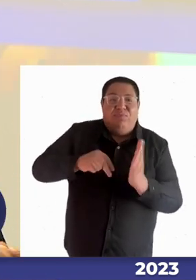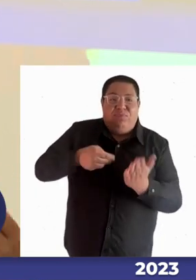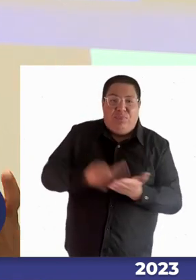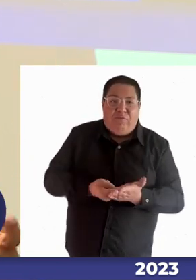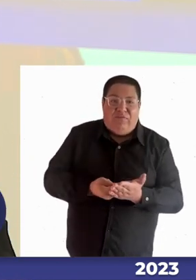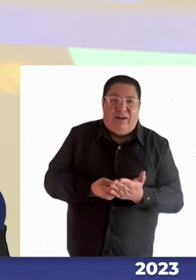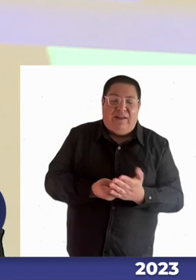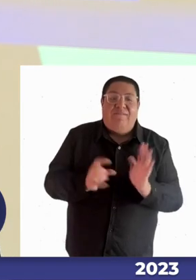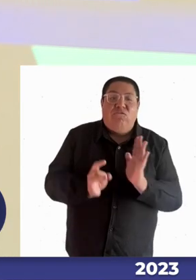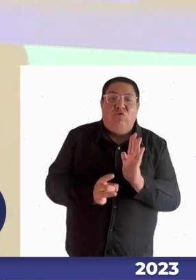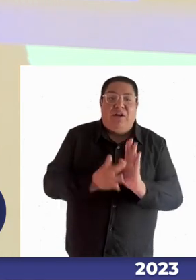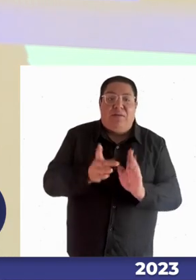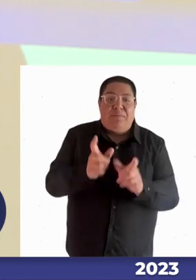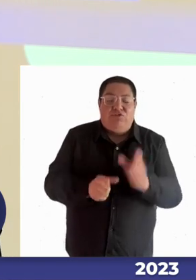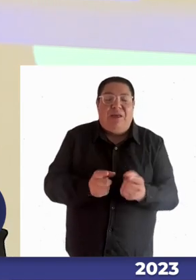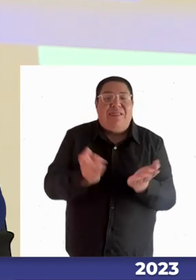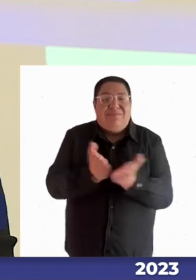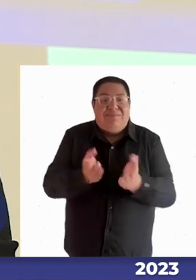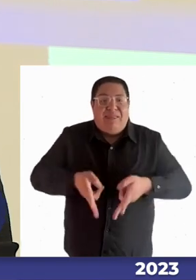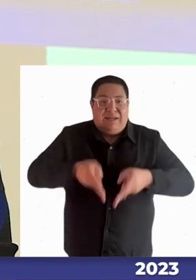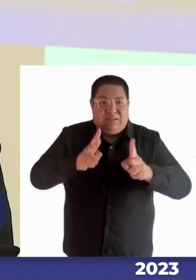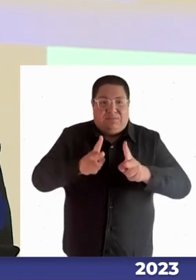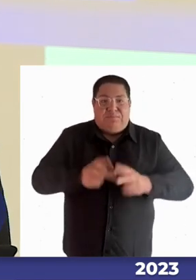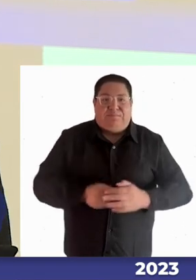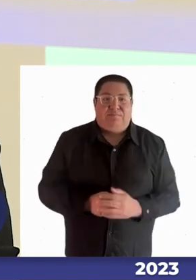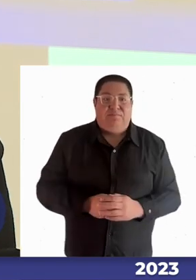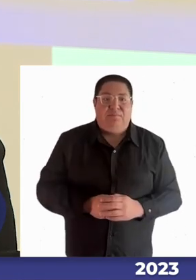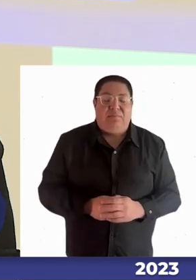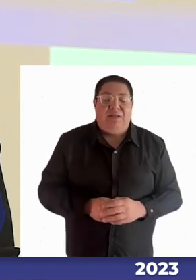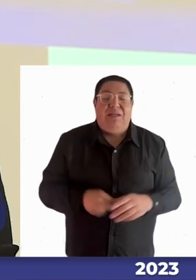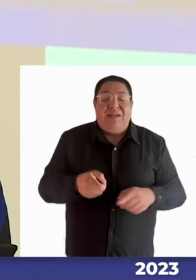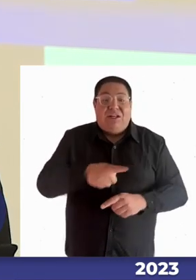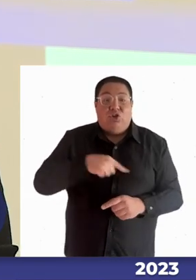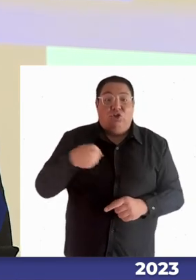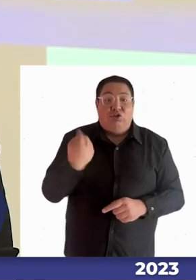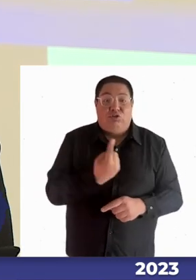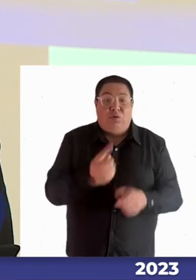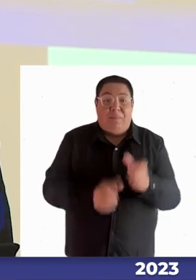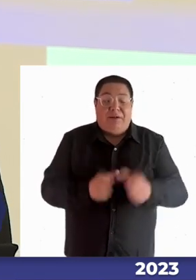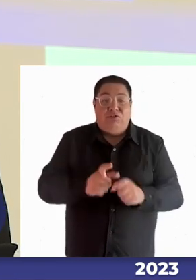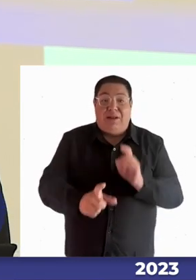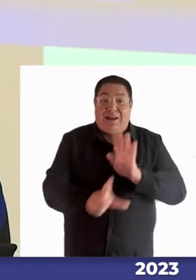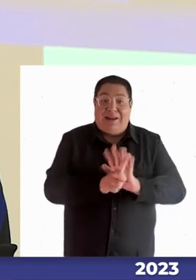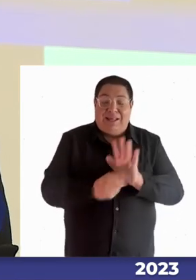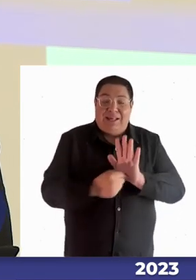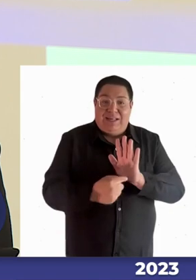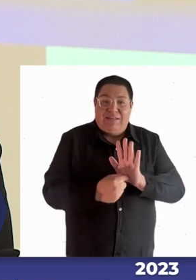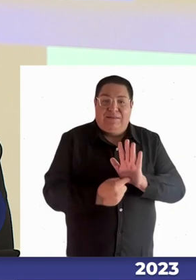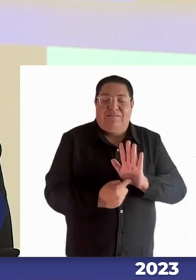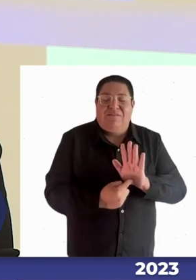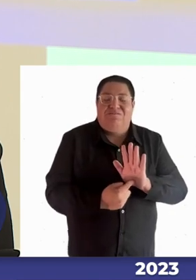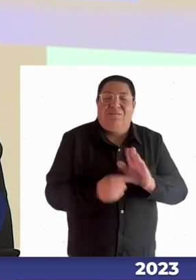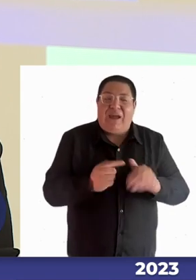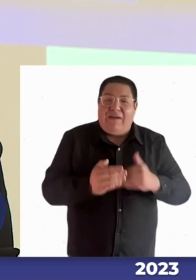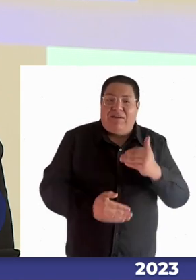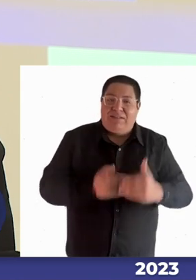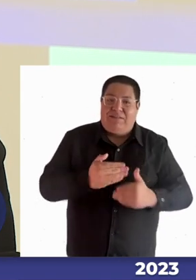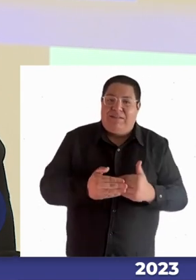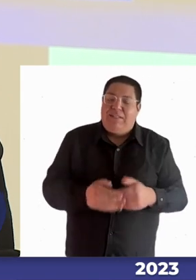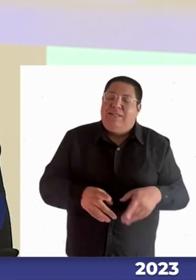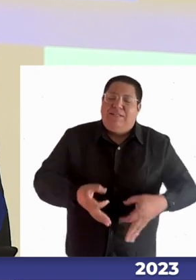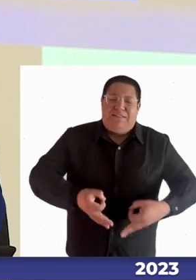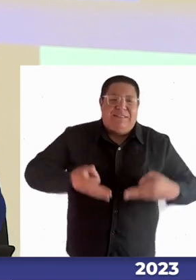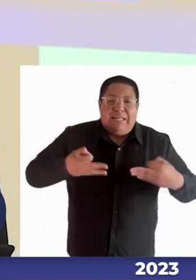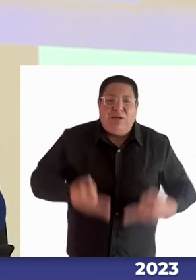estudiantes y por eso que para nosotros los avances en materia legislativa sin duda que solo